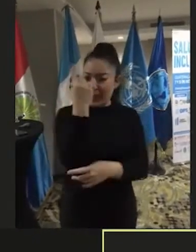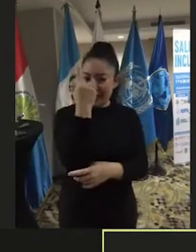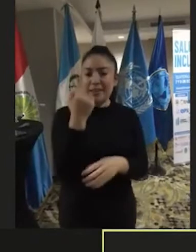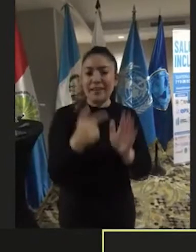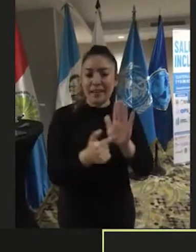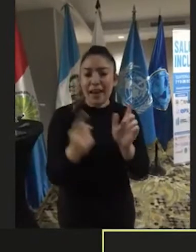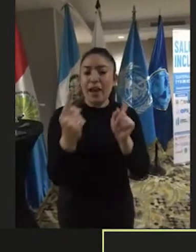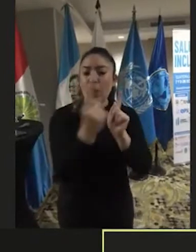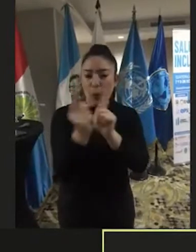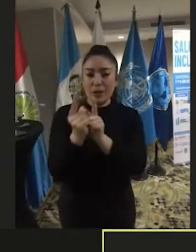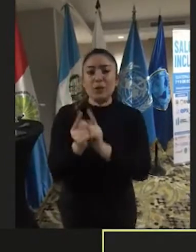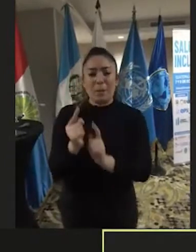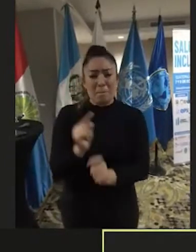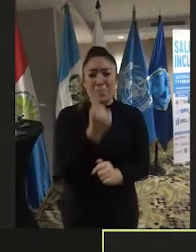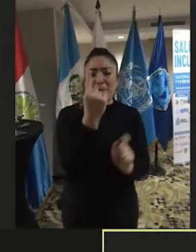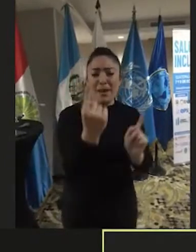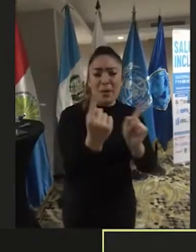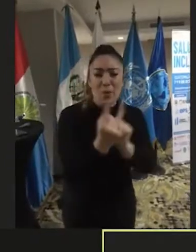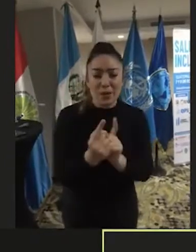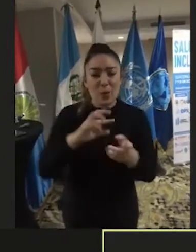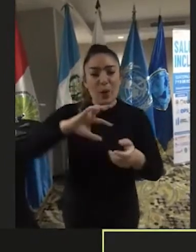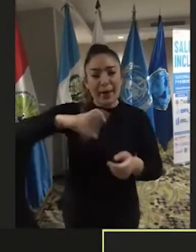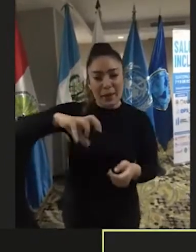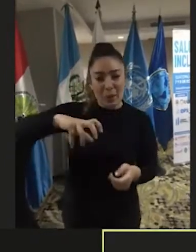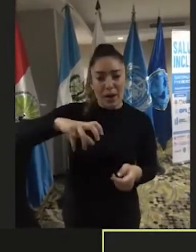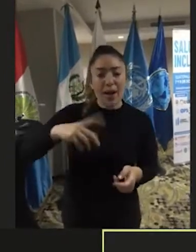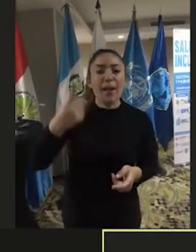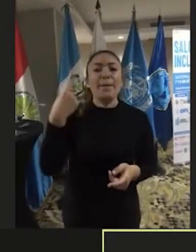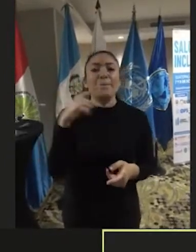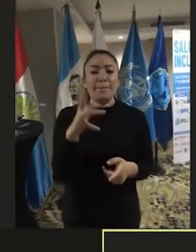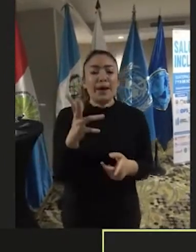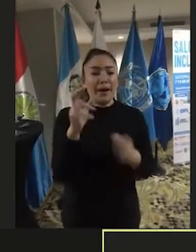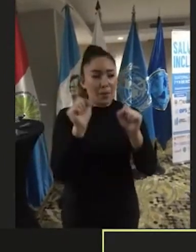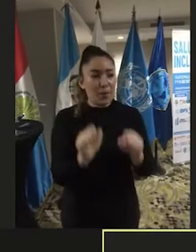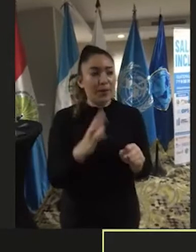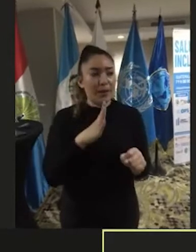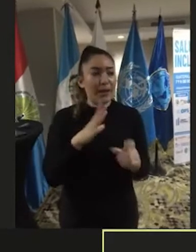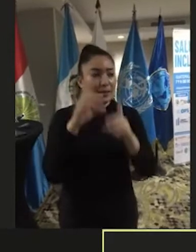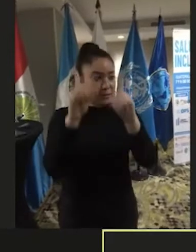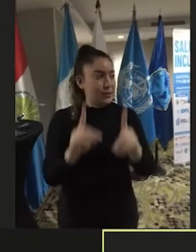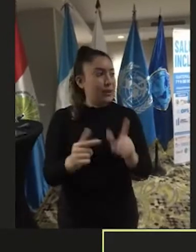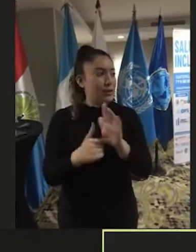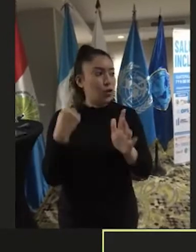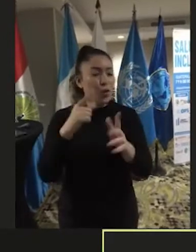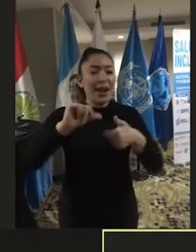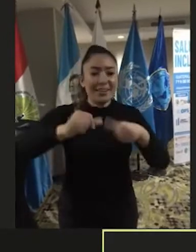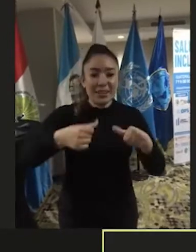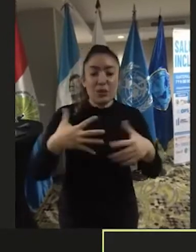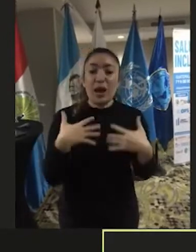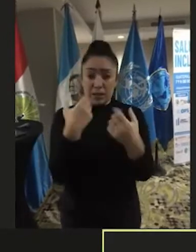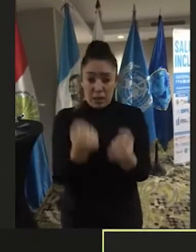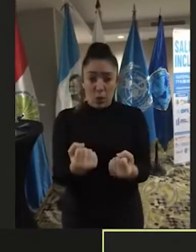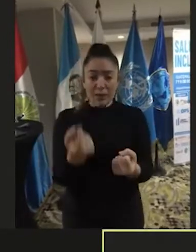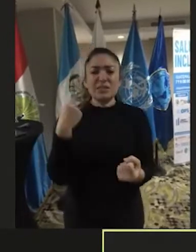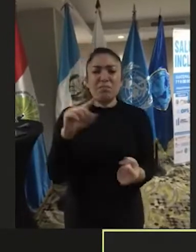encuentro, primer encuentro regional para la discapacidad y acceso a la salud. Es para